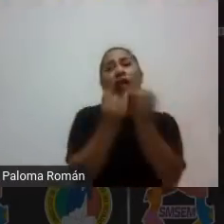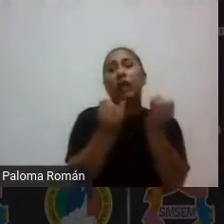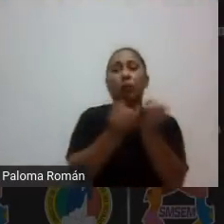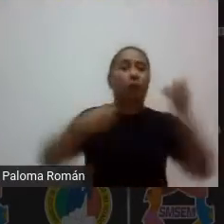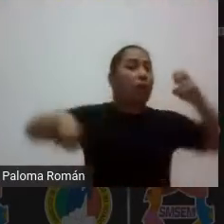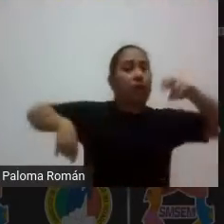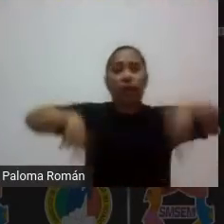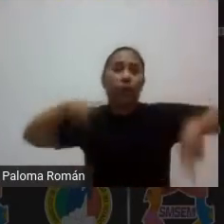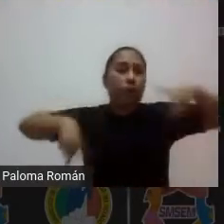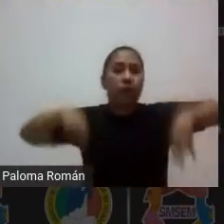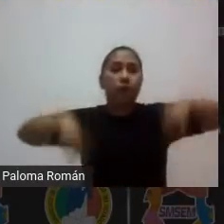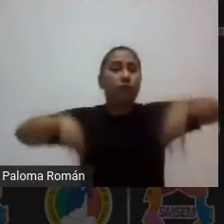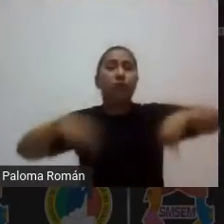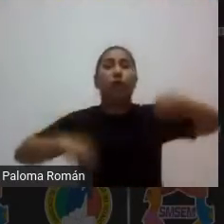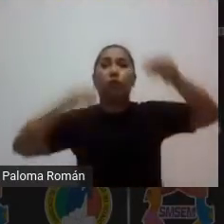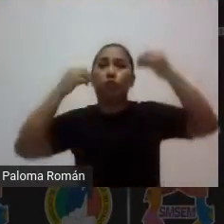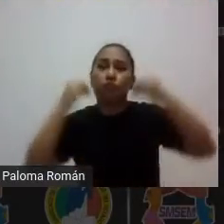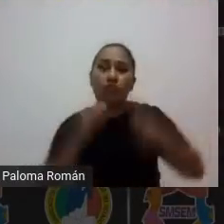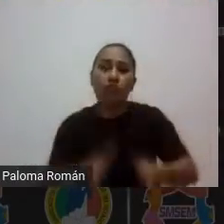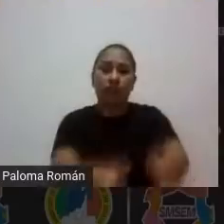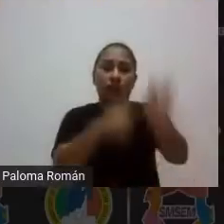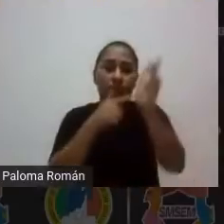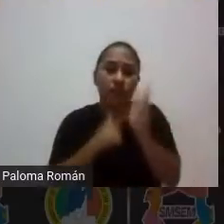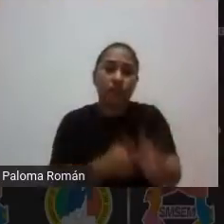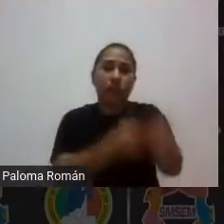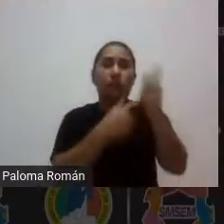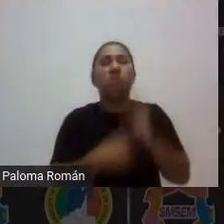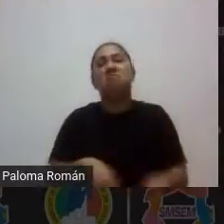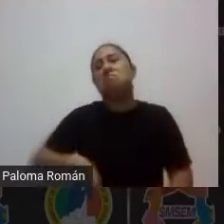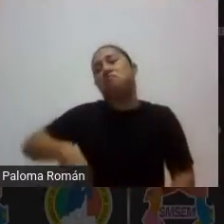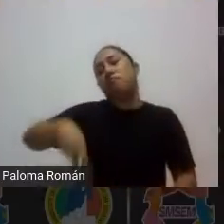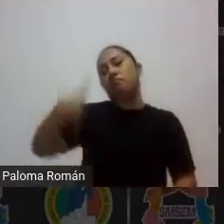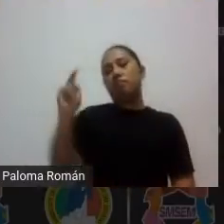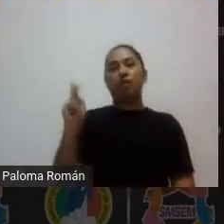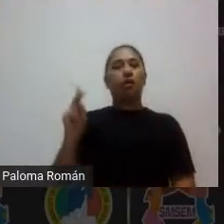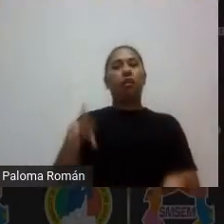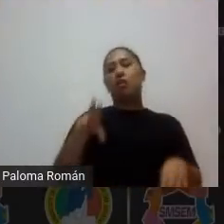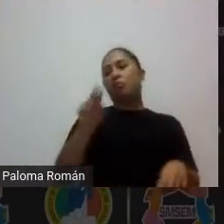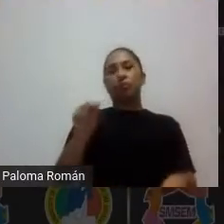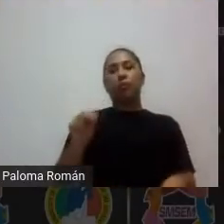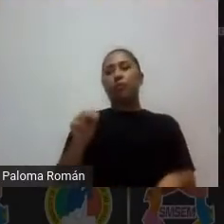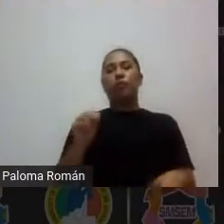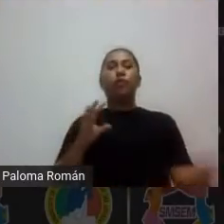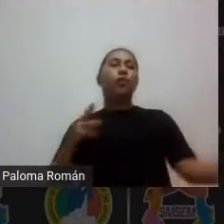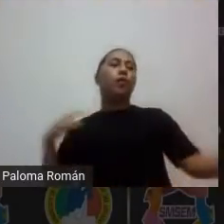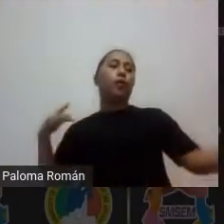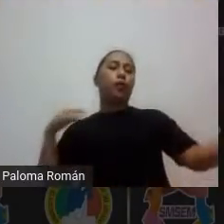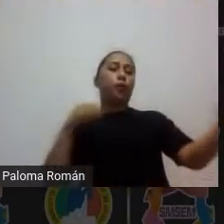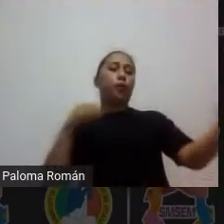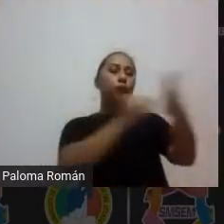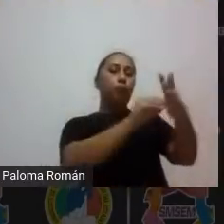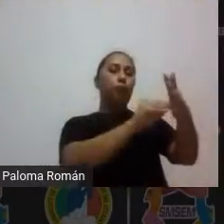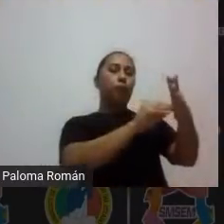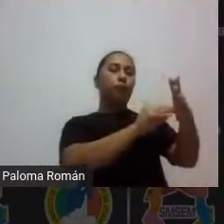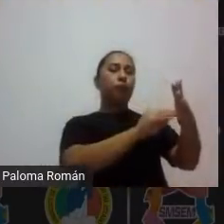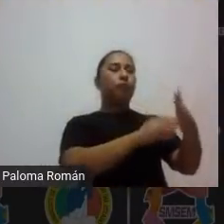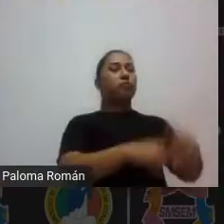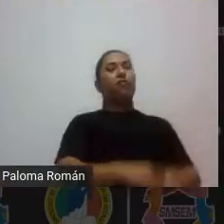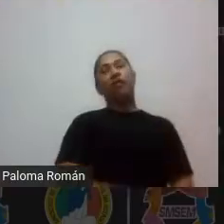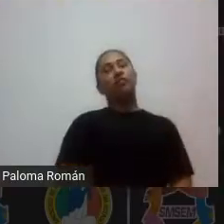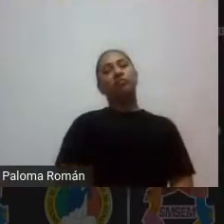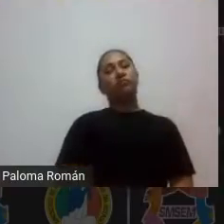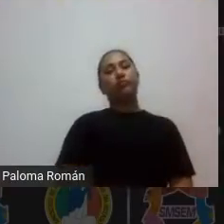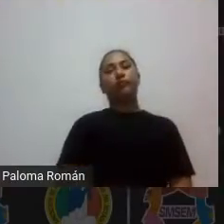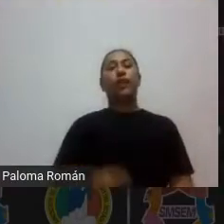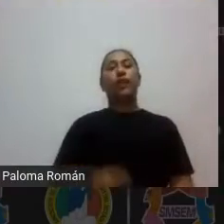se esforzaron y se esforzaron pero no lograron no metieron el gol entonces pues no van a pasar a la siguiente ronda